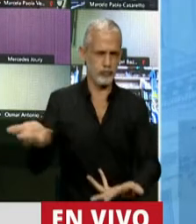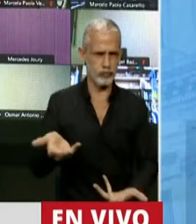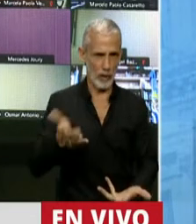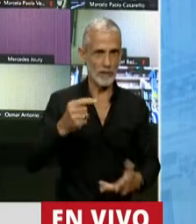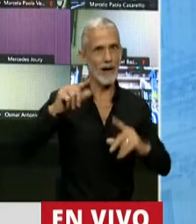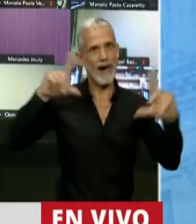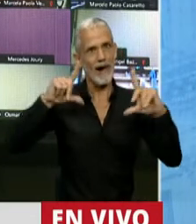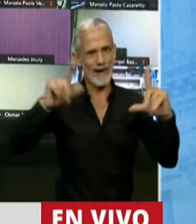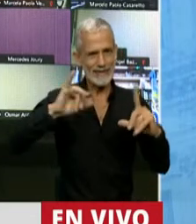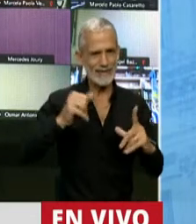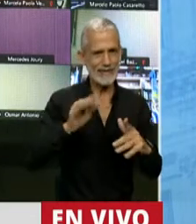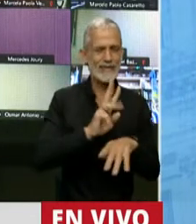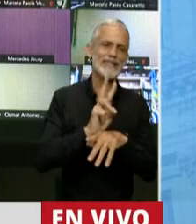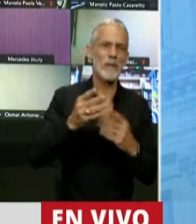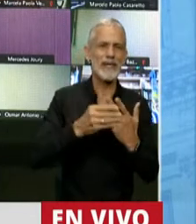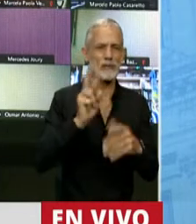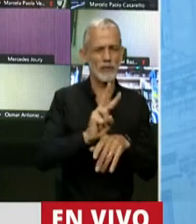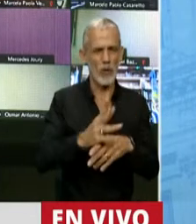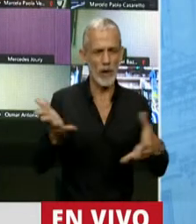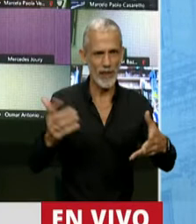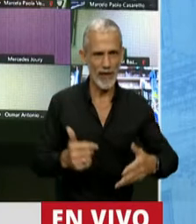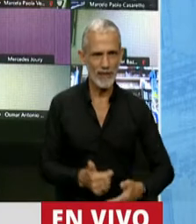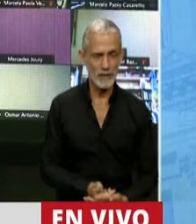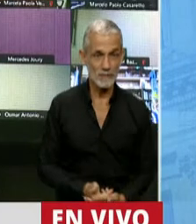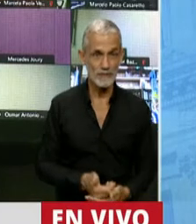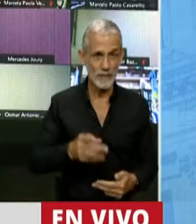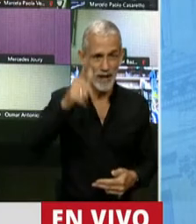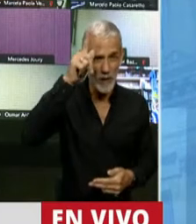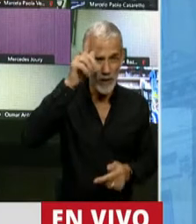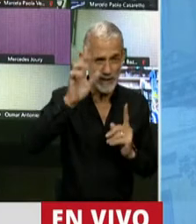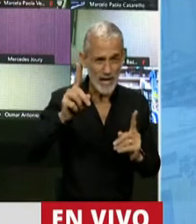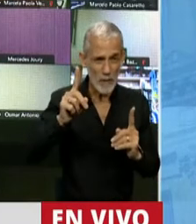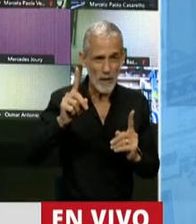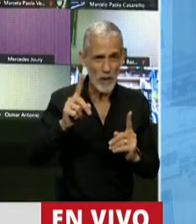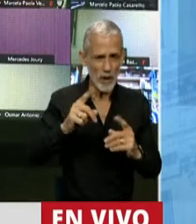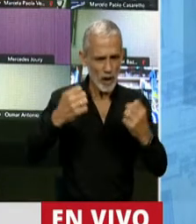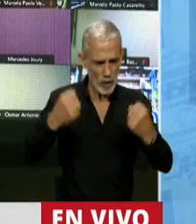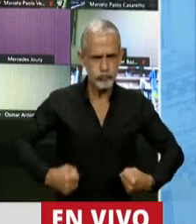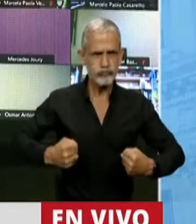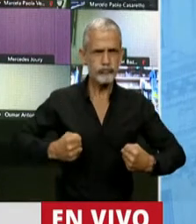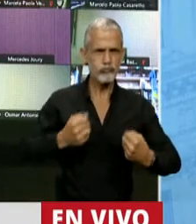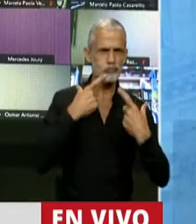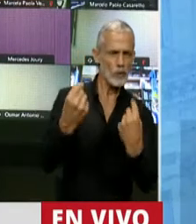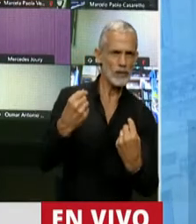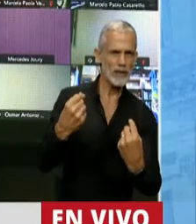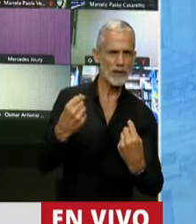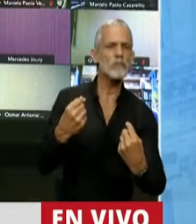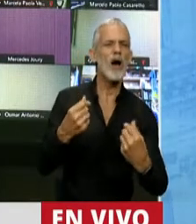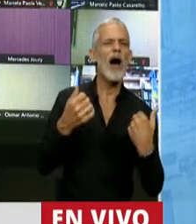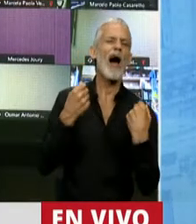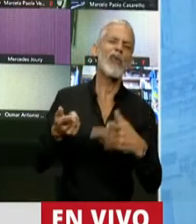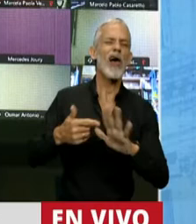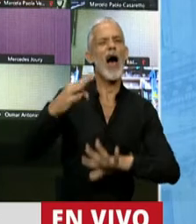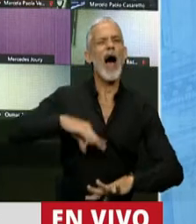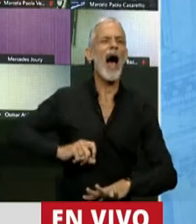Entonces, Presidente, esa policía que se amotinó fue beneficiada con un